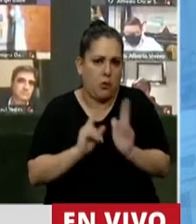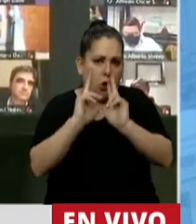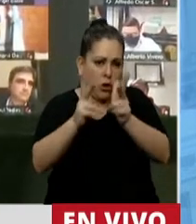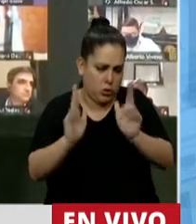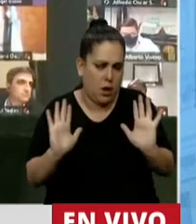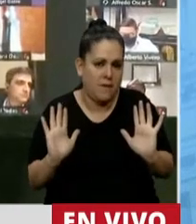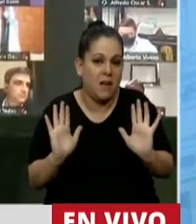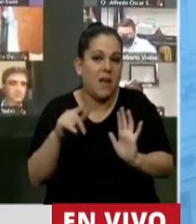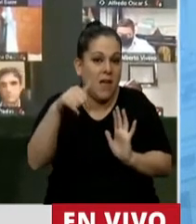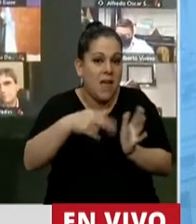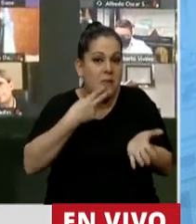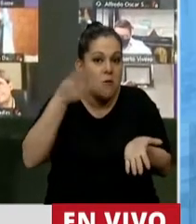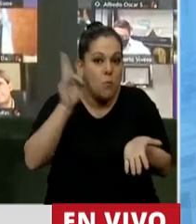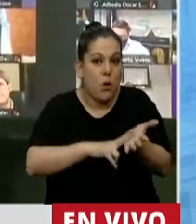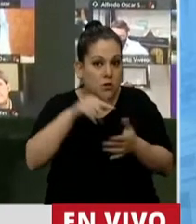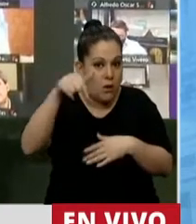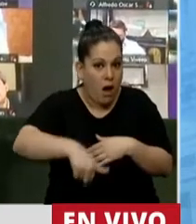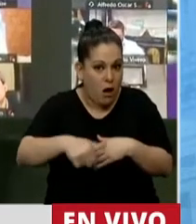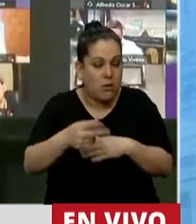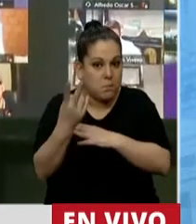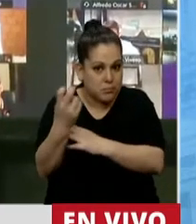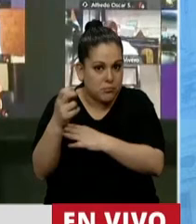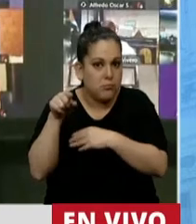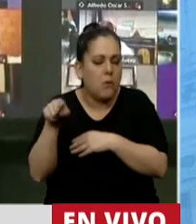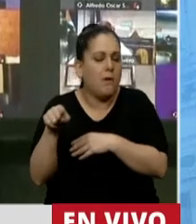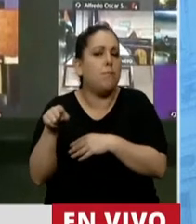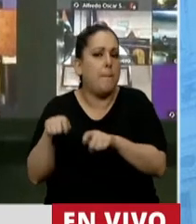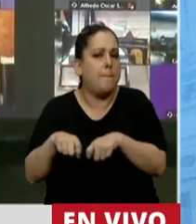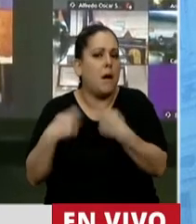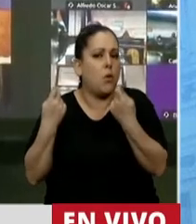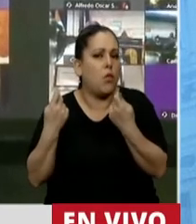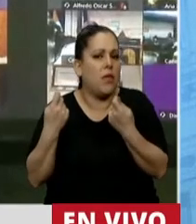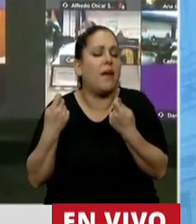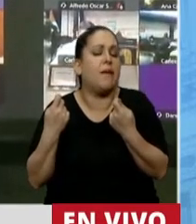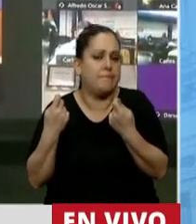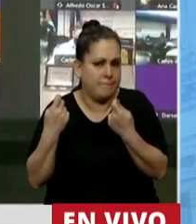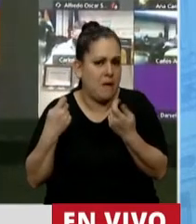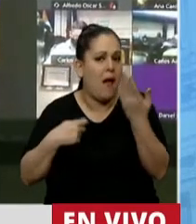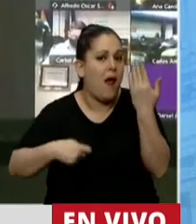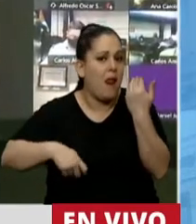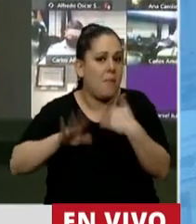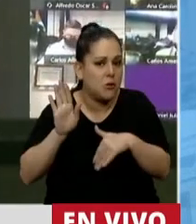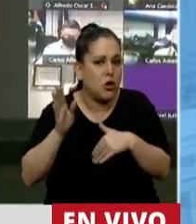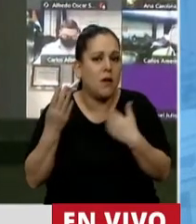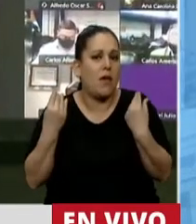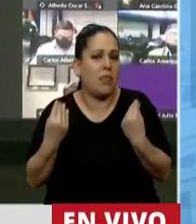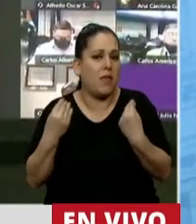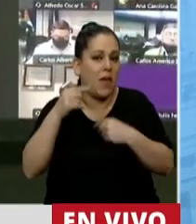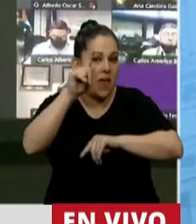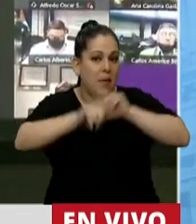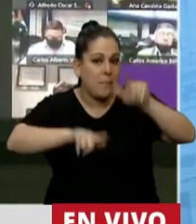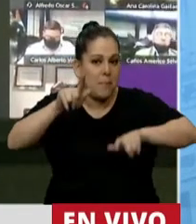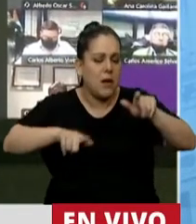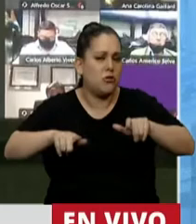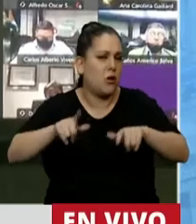Repito, este impuesto afecta en una gran mayoría a aquellos que en los peores